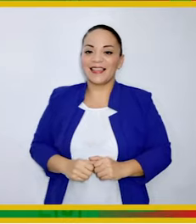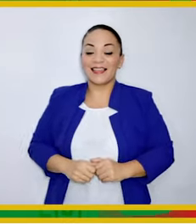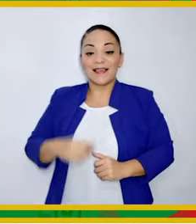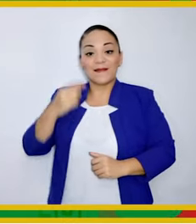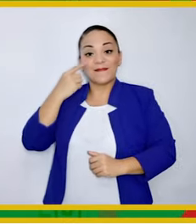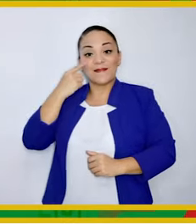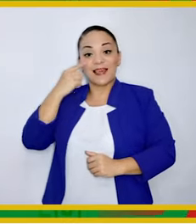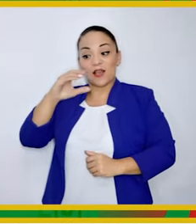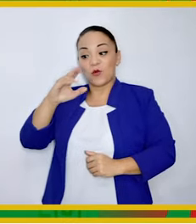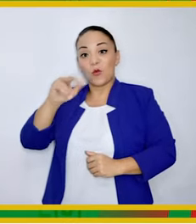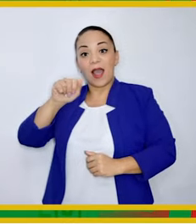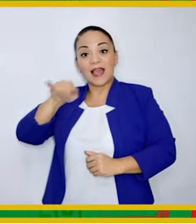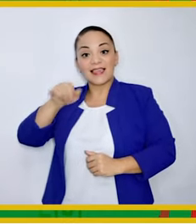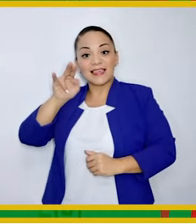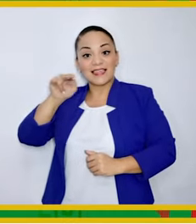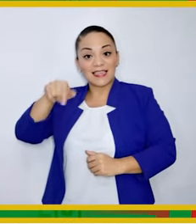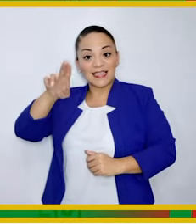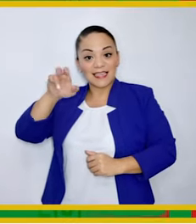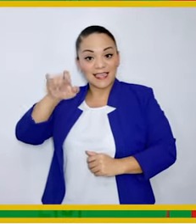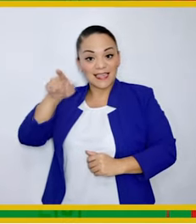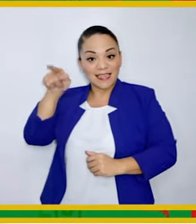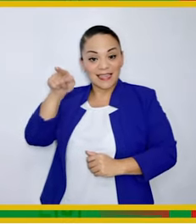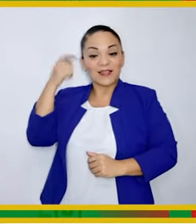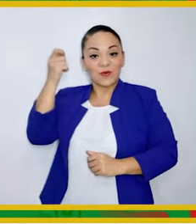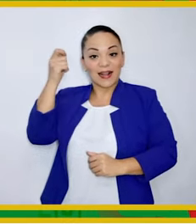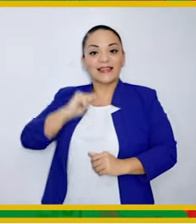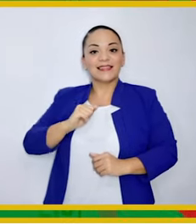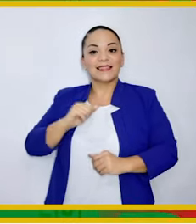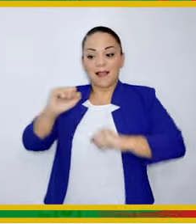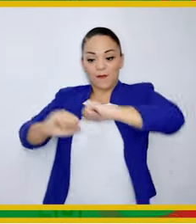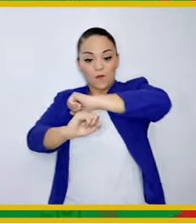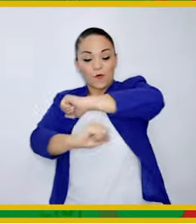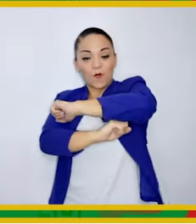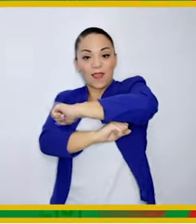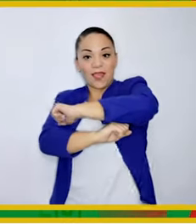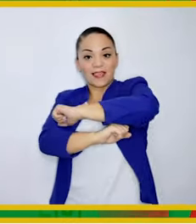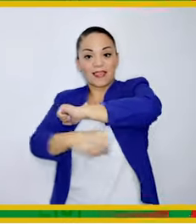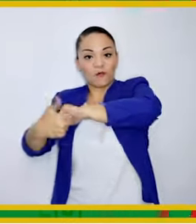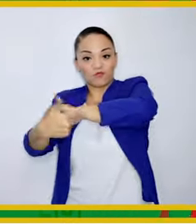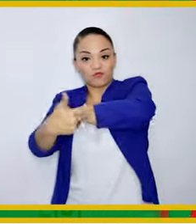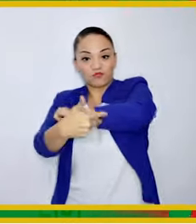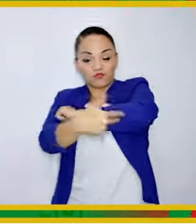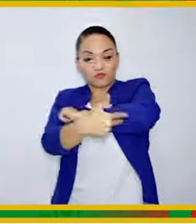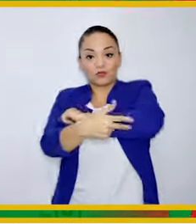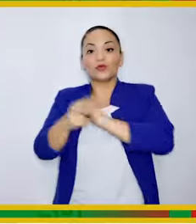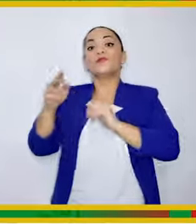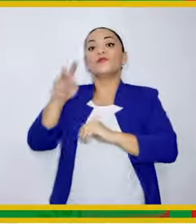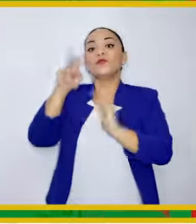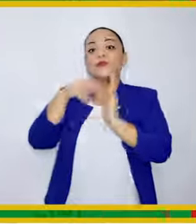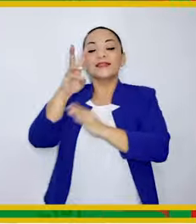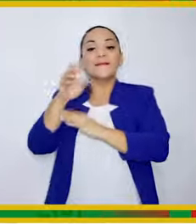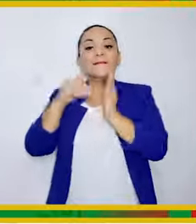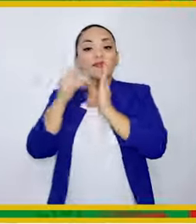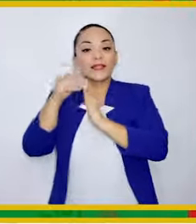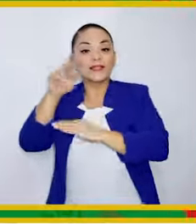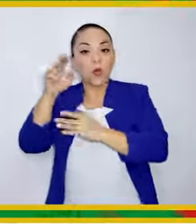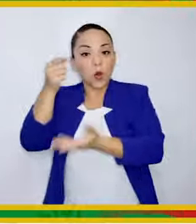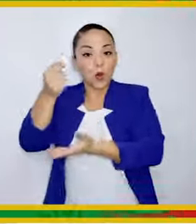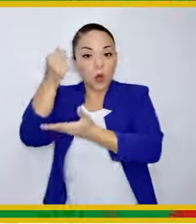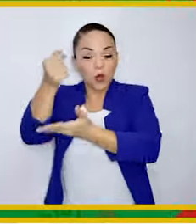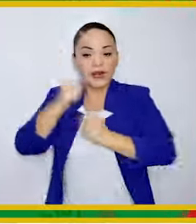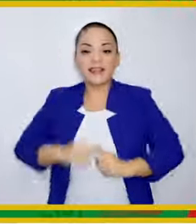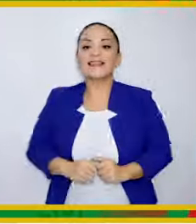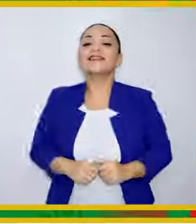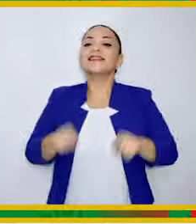En Cuajiniquil su muelle de 6.200 millones de